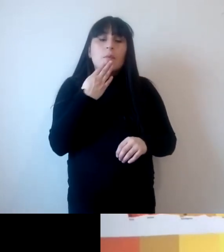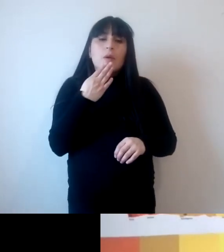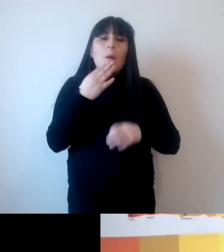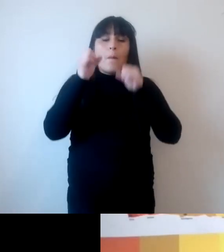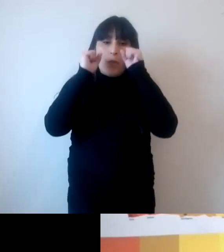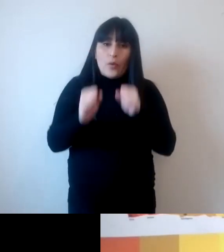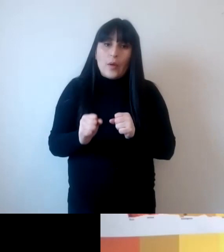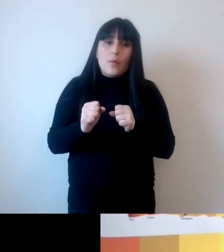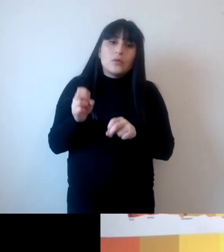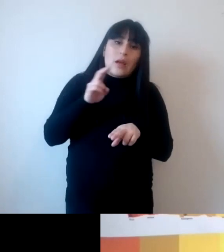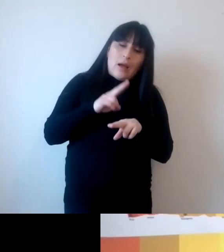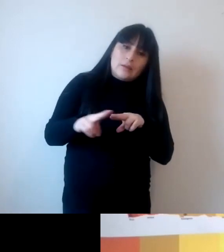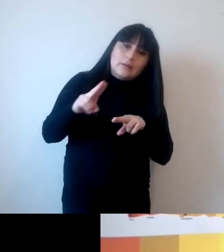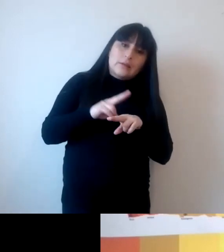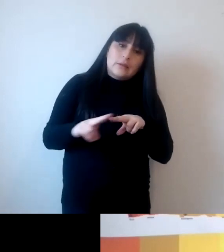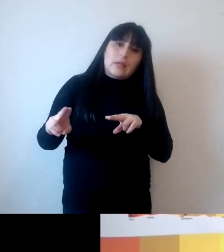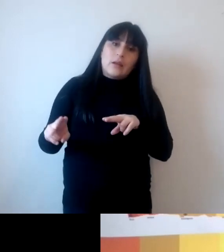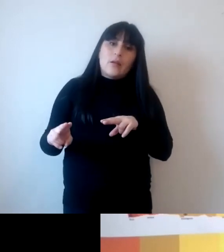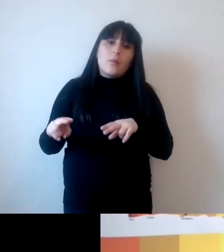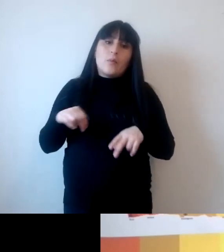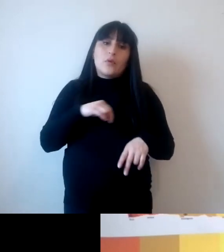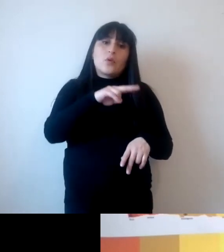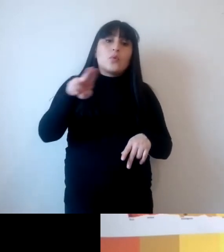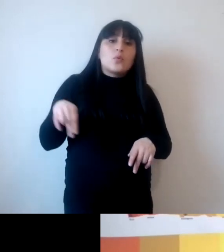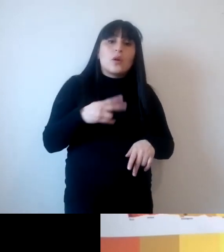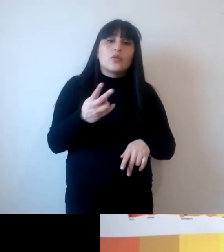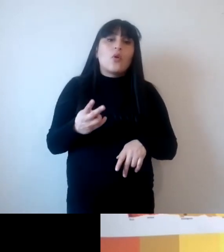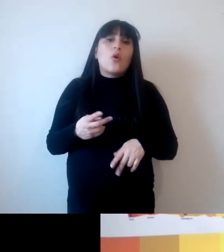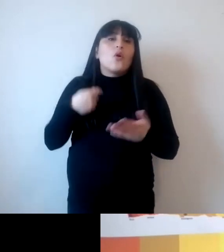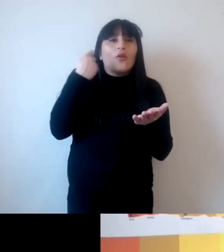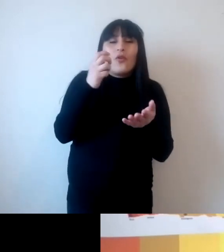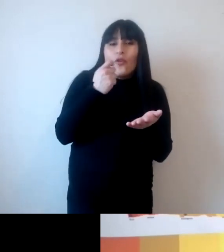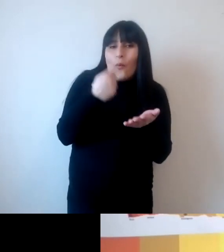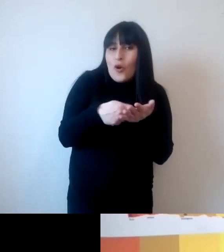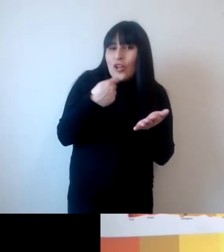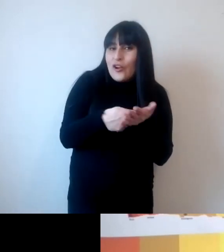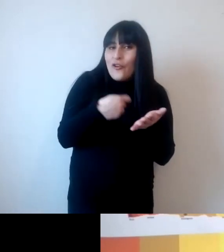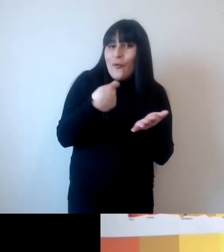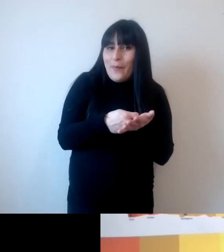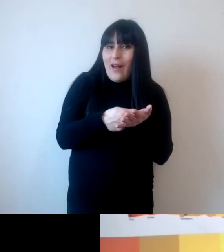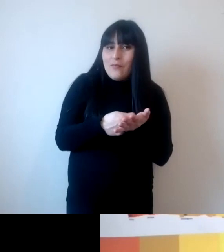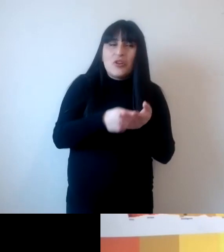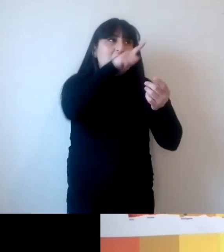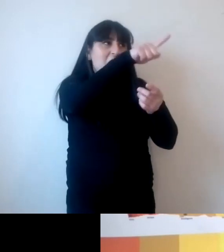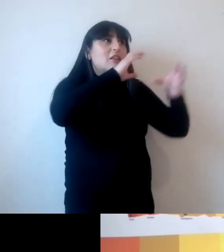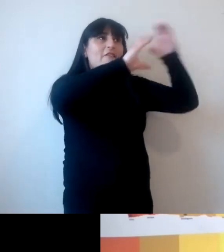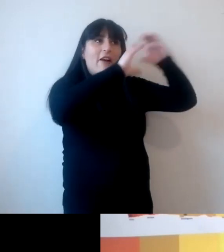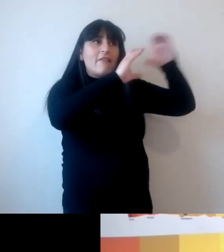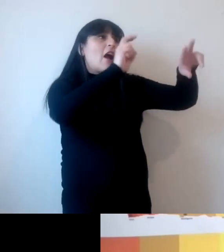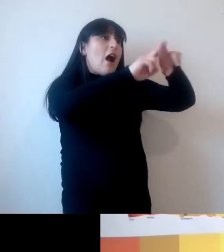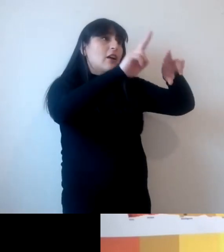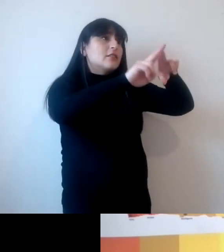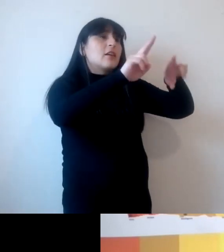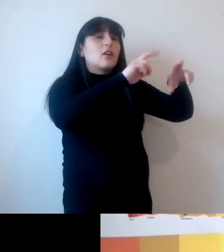actuar sobre las industrias modelando nuestros comportamientos de consumo pero es cierto también que existen políticas estructurales sobre todo en